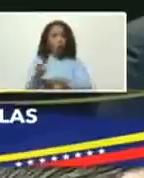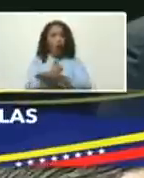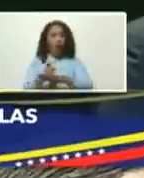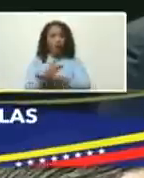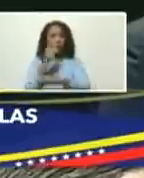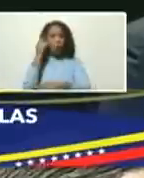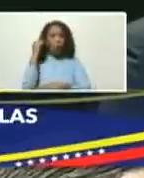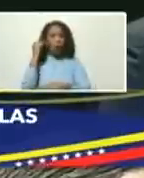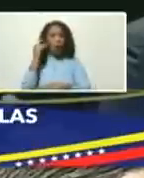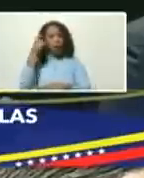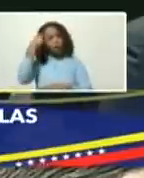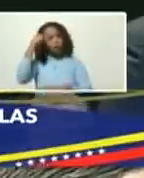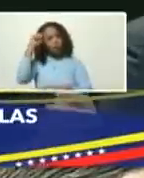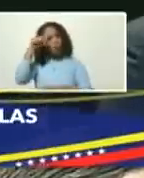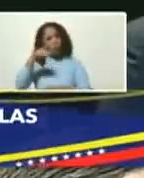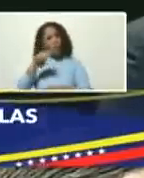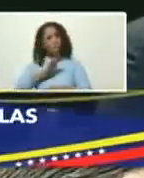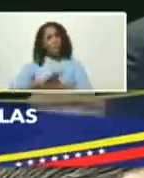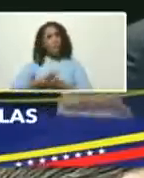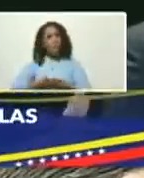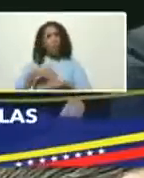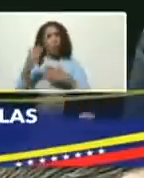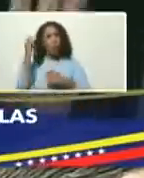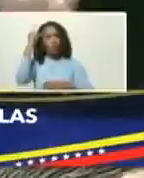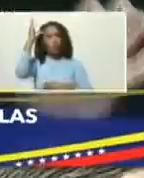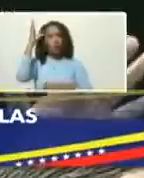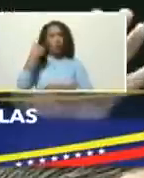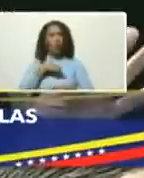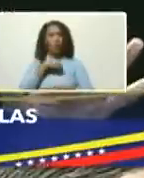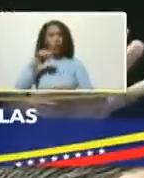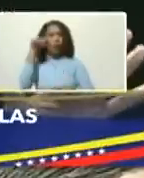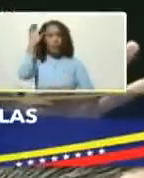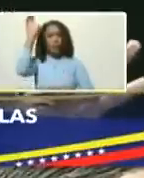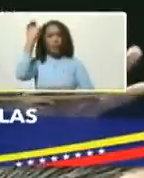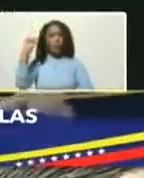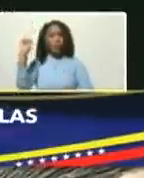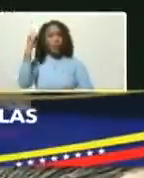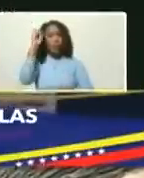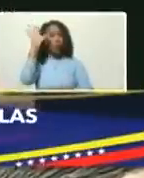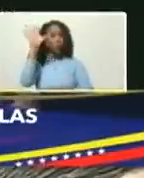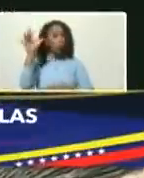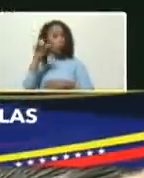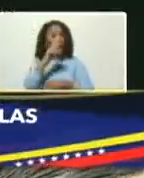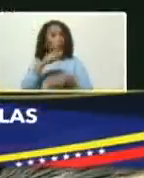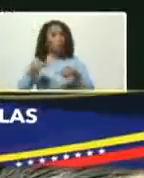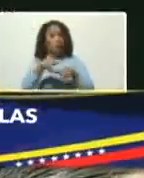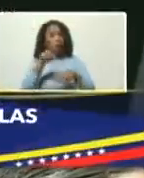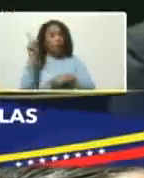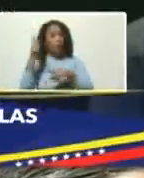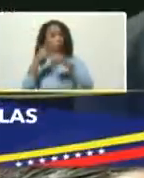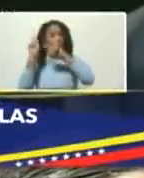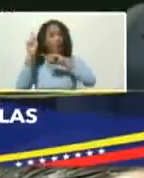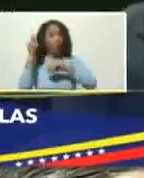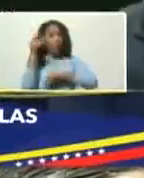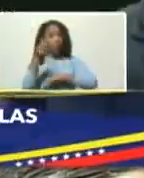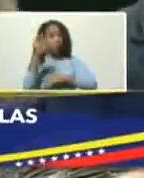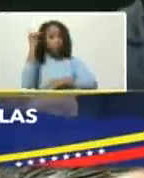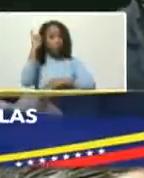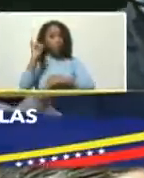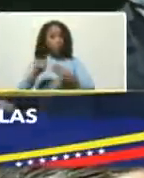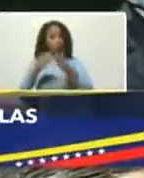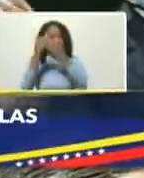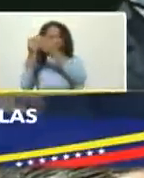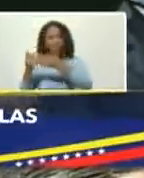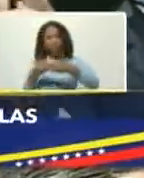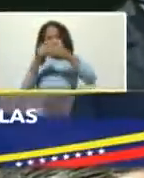lo recordaron hoy porque las potencialidades de nuestro país en estas primeras cinco zonas y en esas otras que usted está estudiando